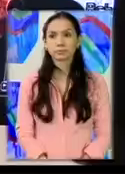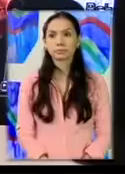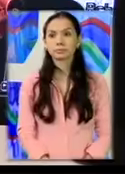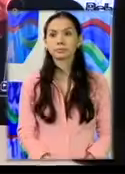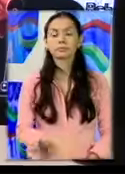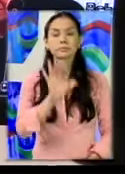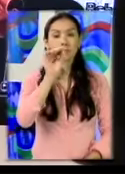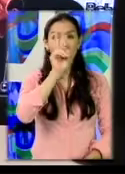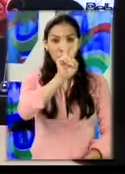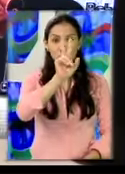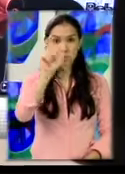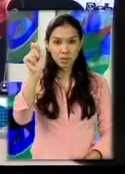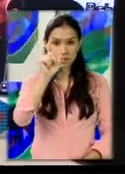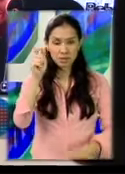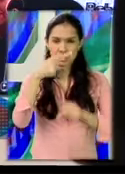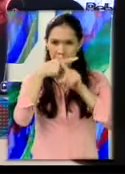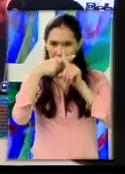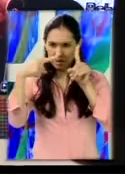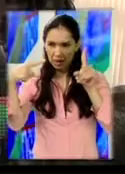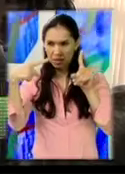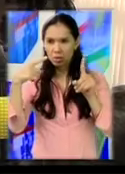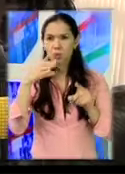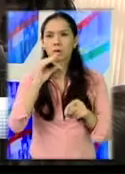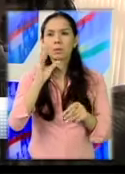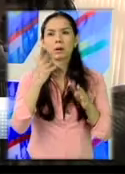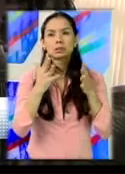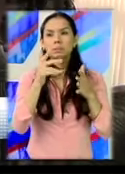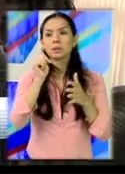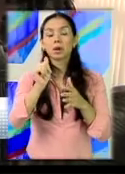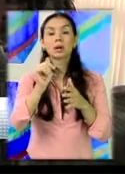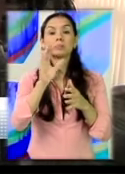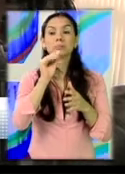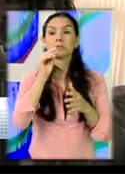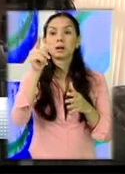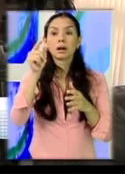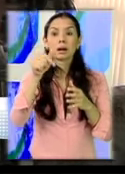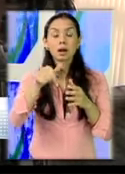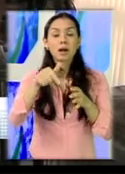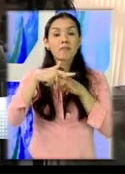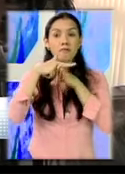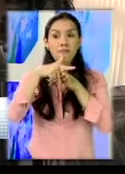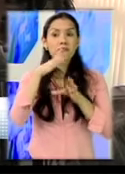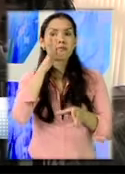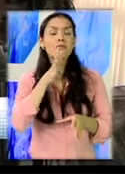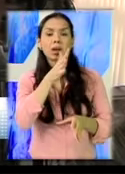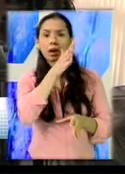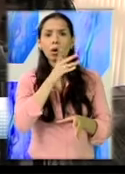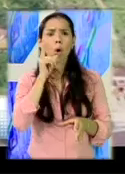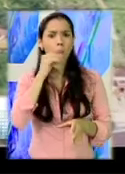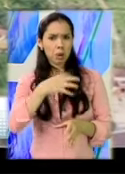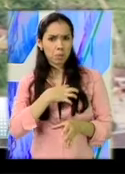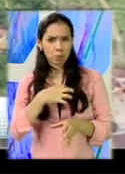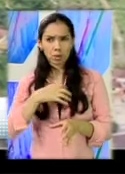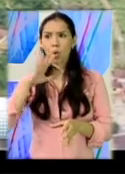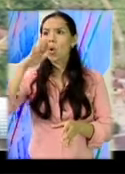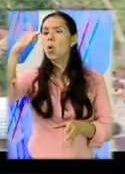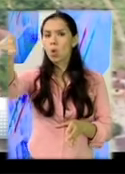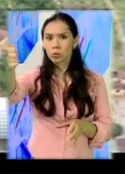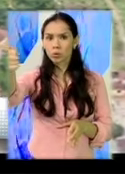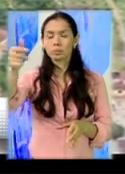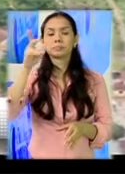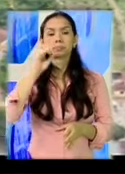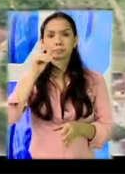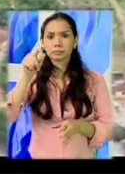Dos meses y medio antes de que se presentara esta acción, las fincas fueron registradas a nombre de otro propietario, Ernesto